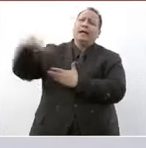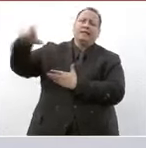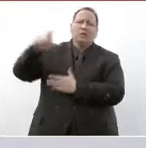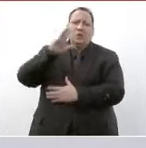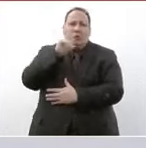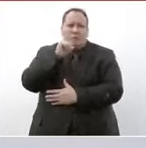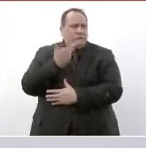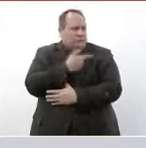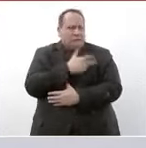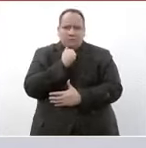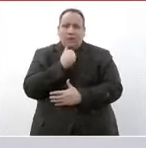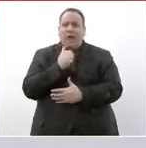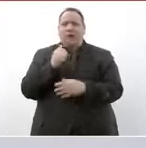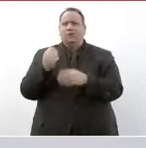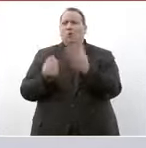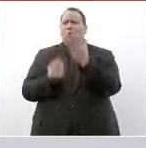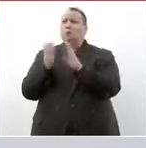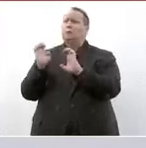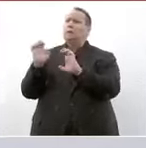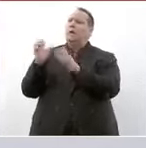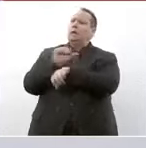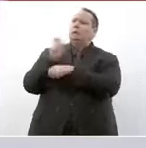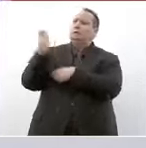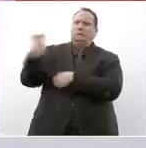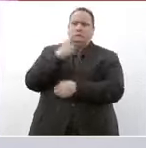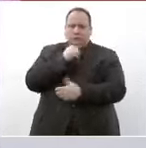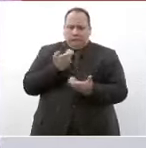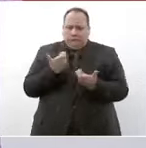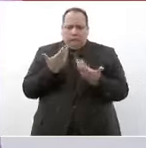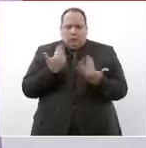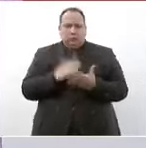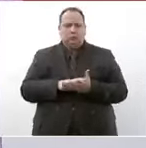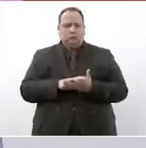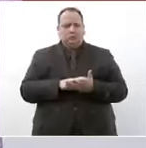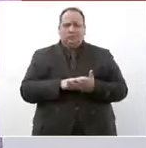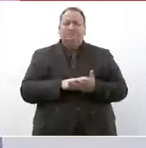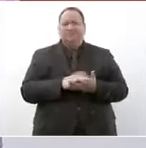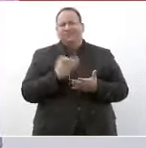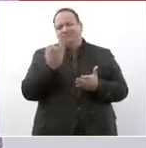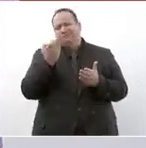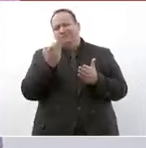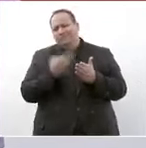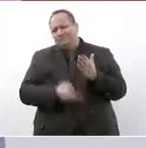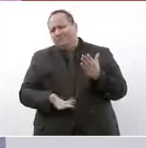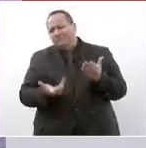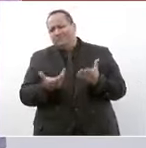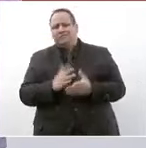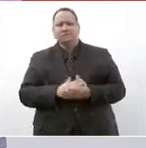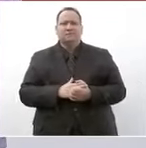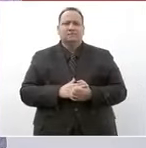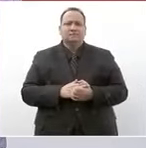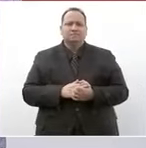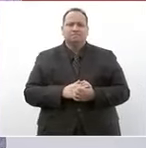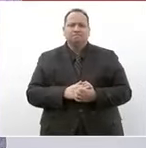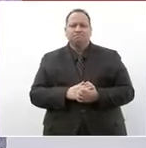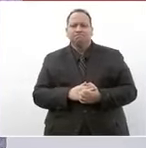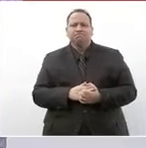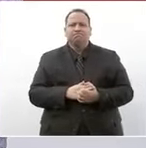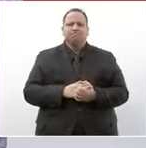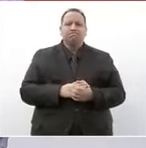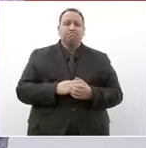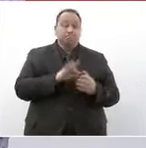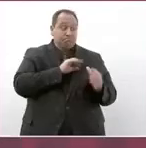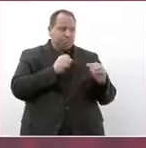un carro de agencia y hace falta que puedan